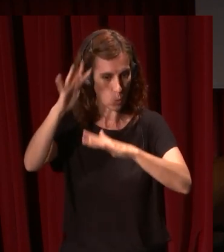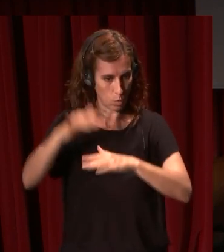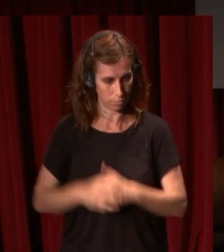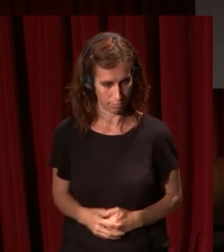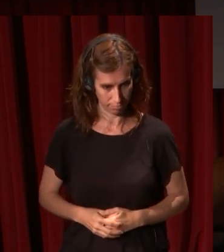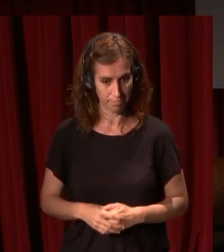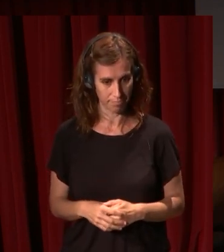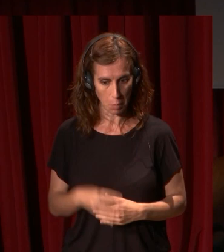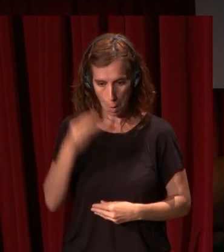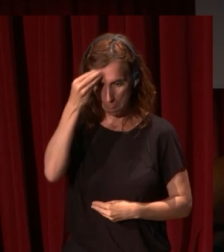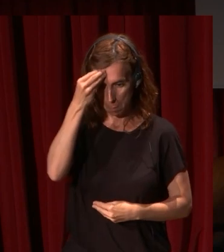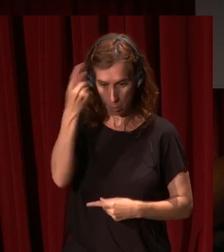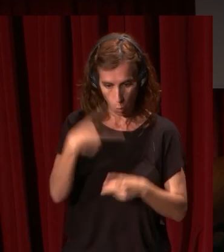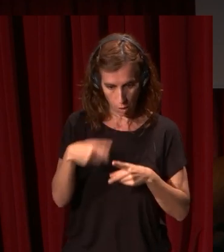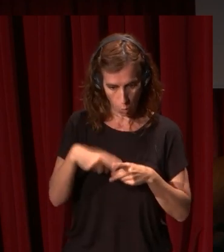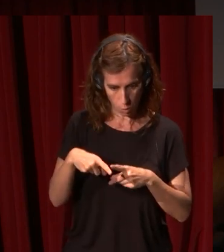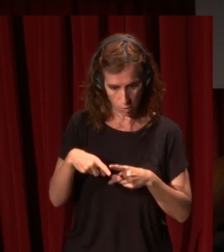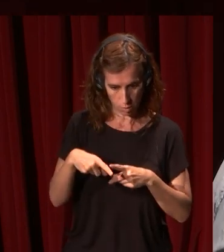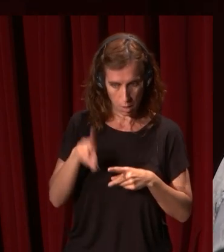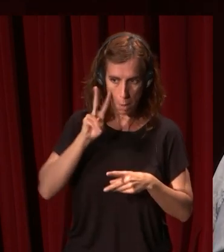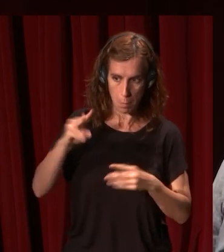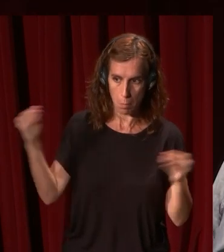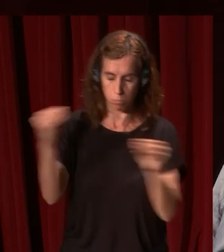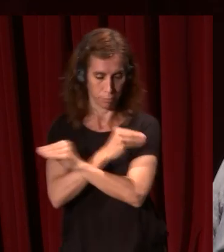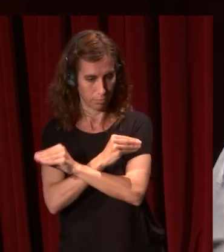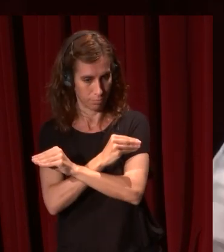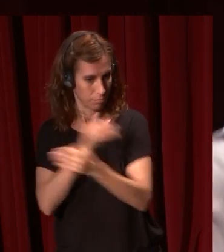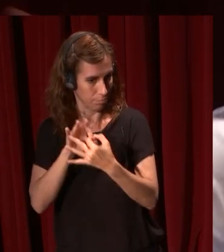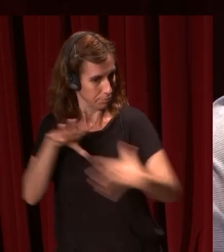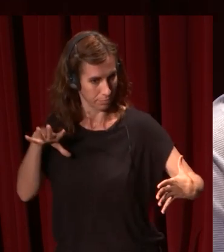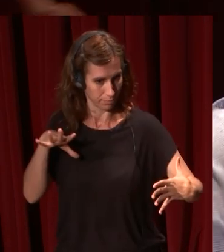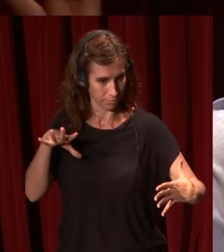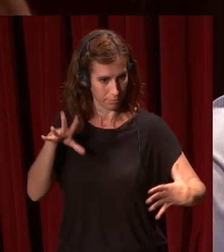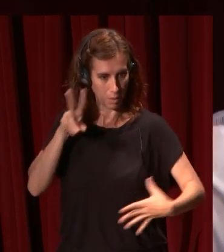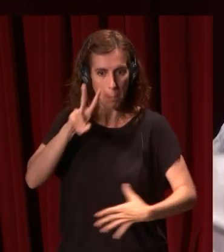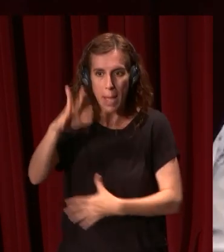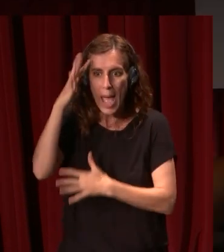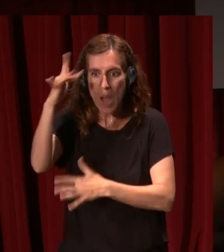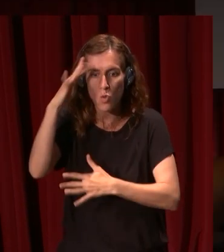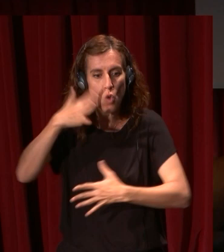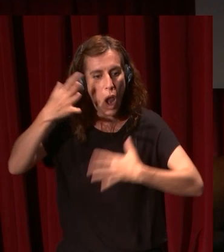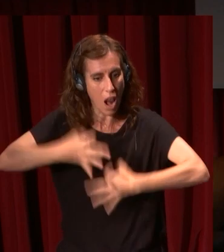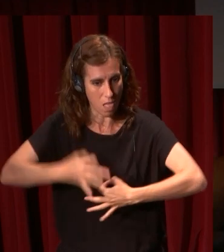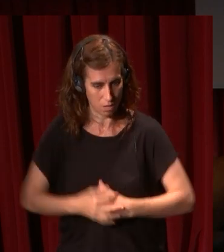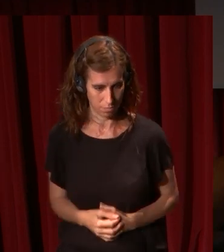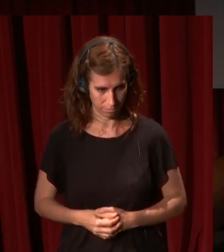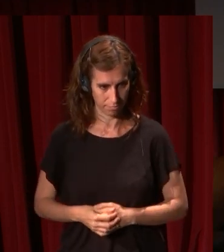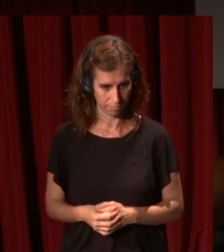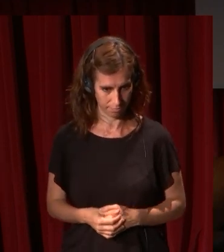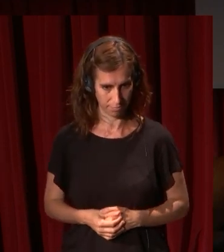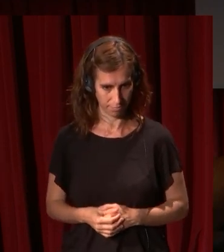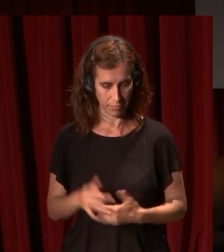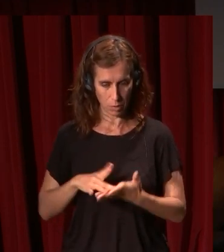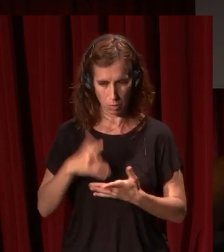que pensamos una cosa aunque estemos viendo la contraria y viceversa este ver ilusión de realidad y